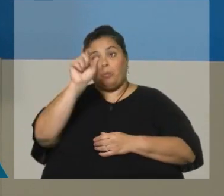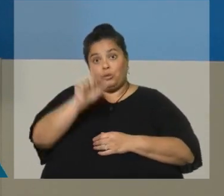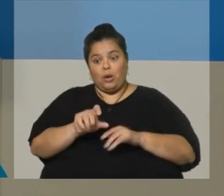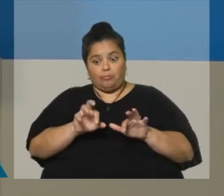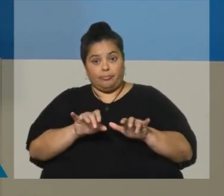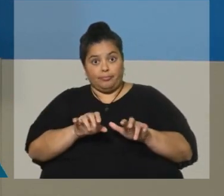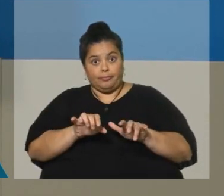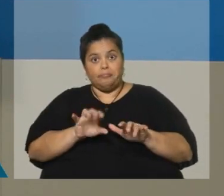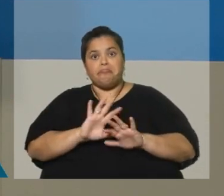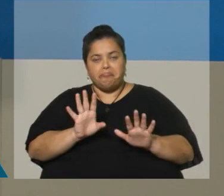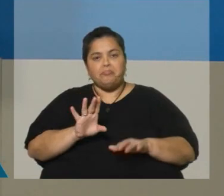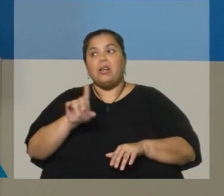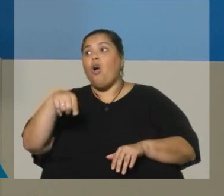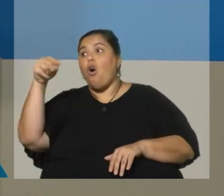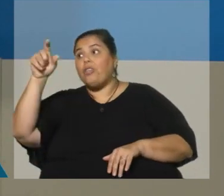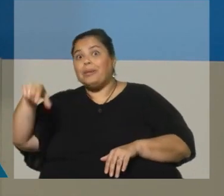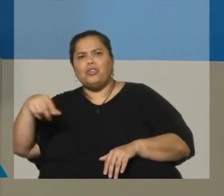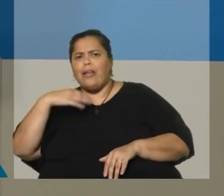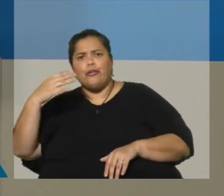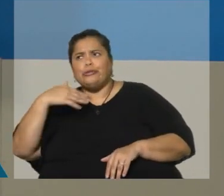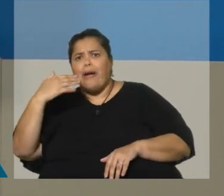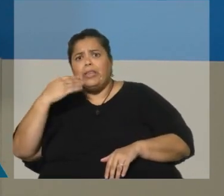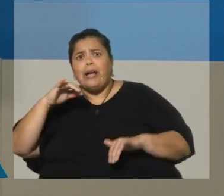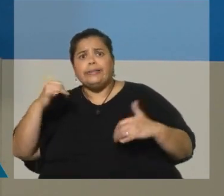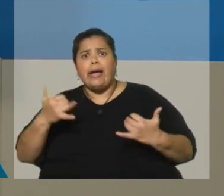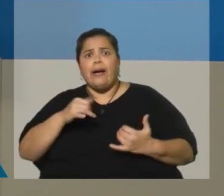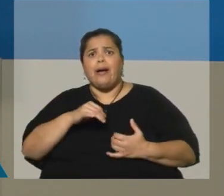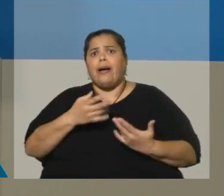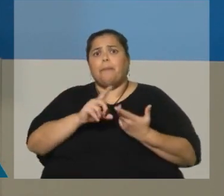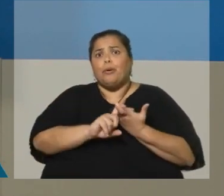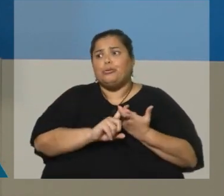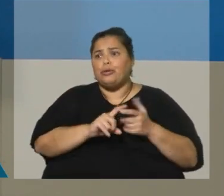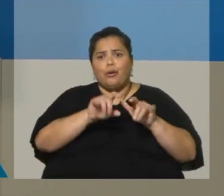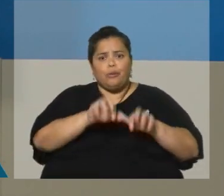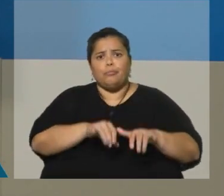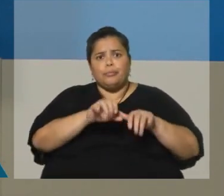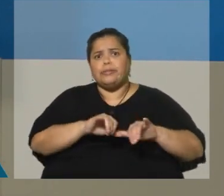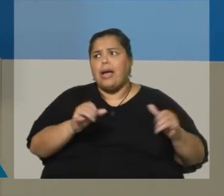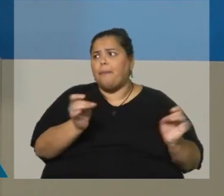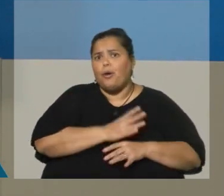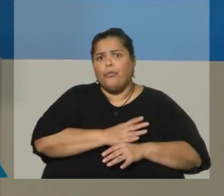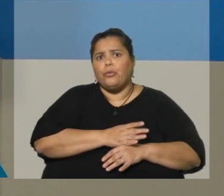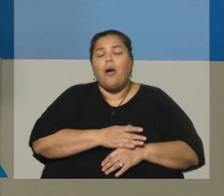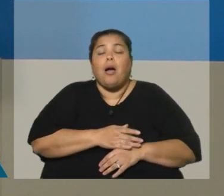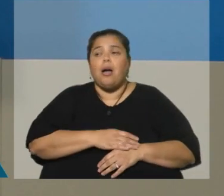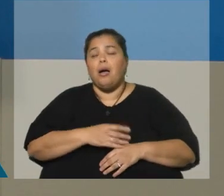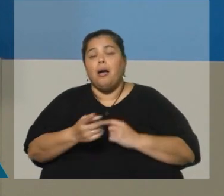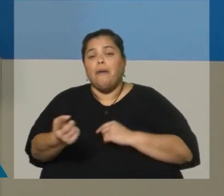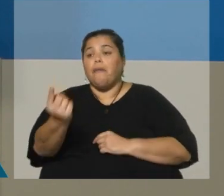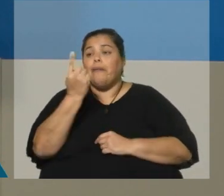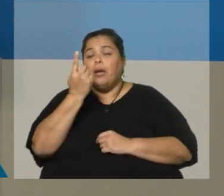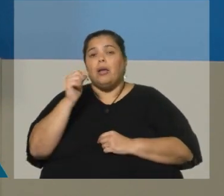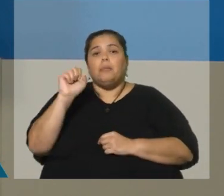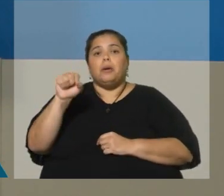Pero después otro miembro que no se enteró de que, no sé, su esposo o su esposa ya había llenado, declara